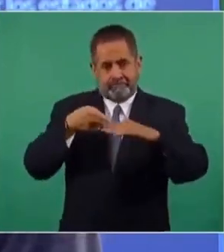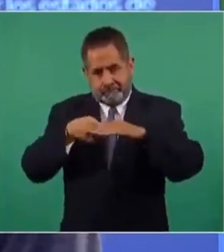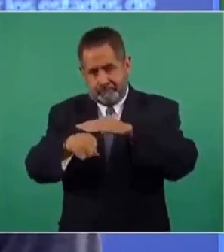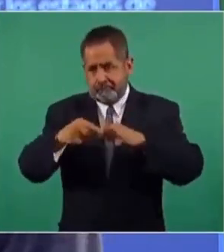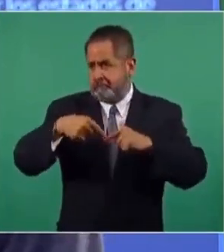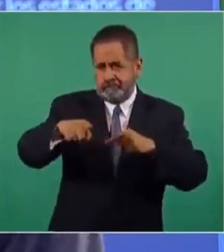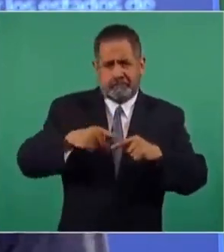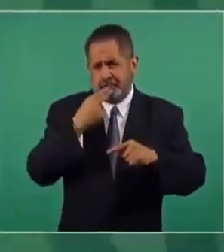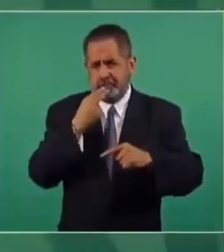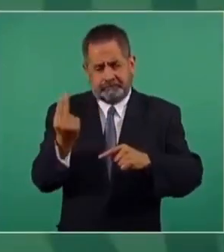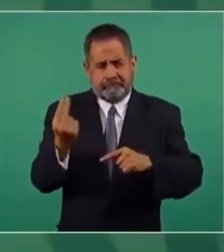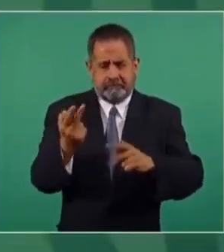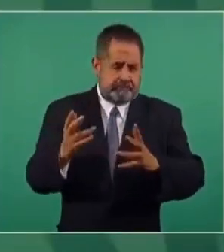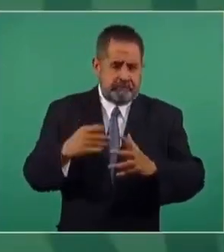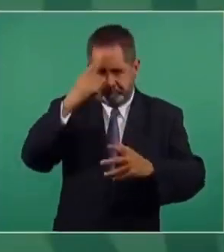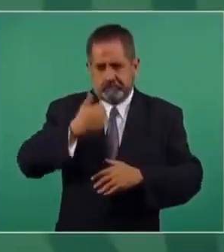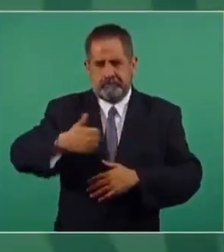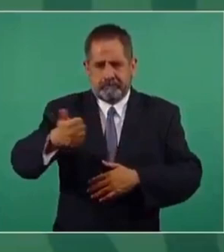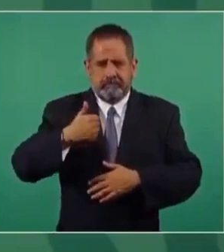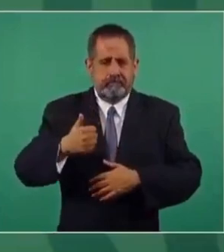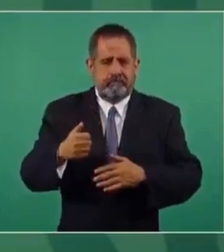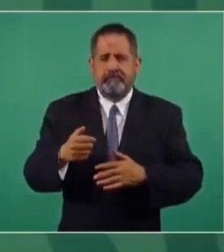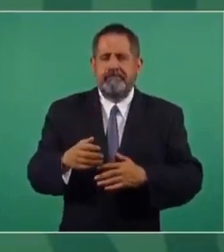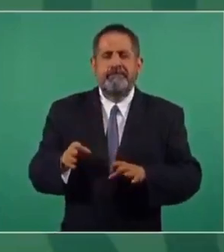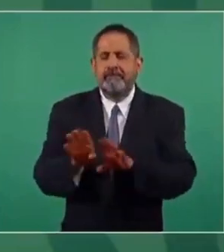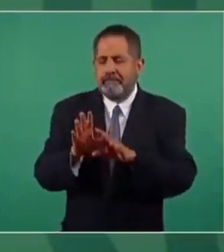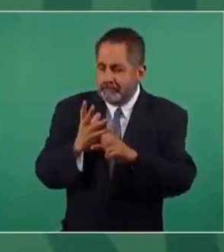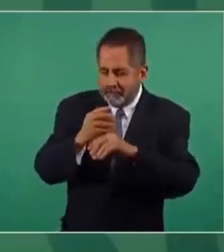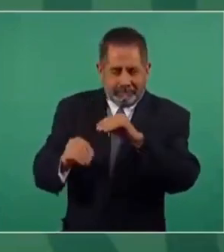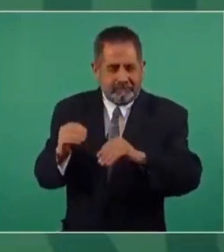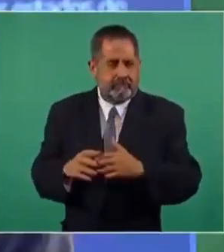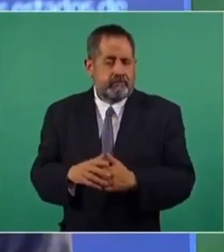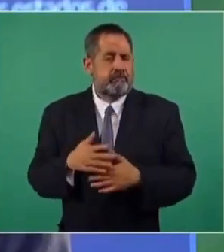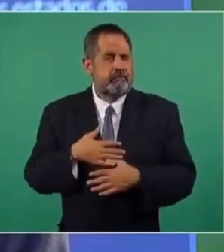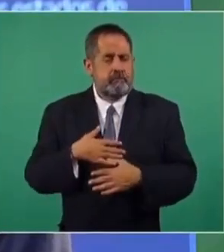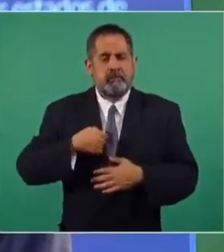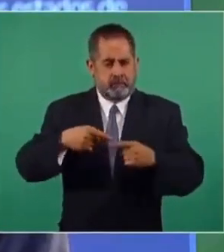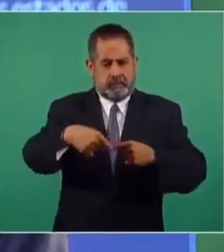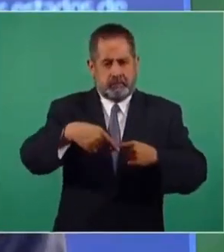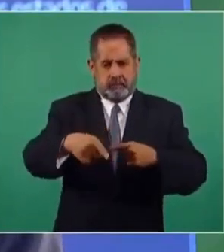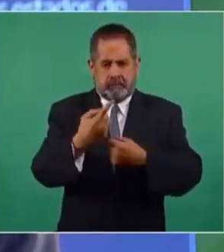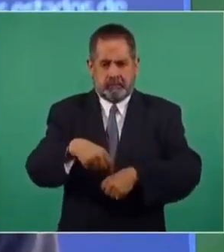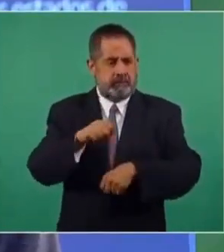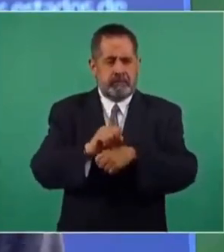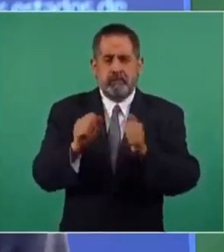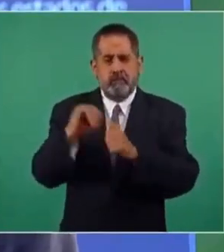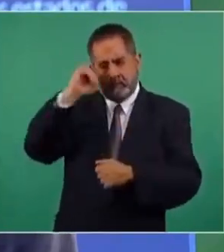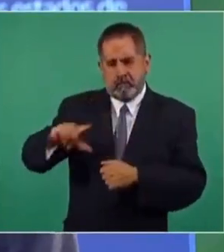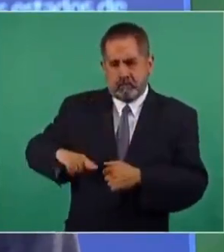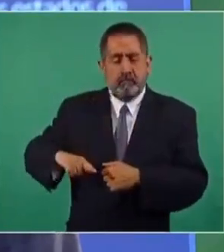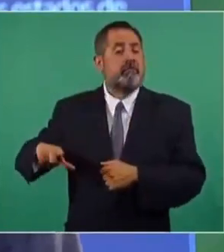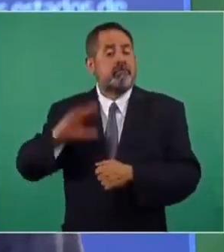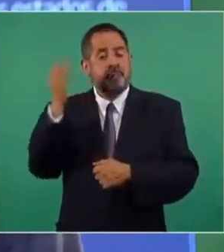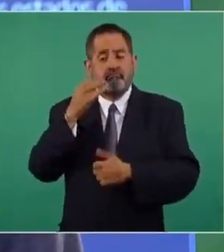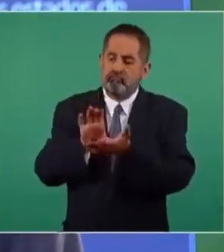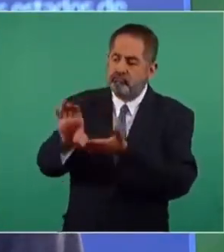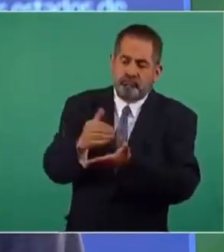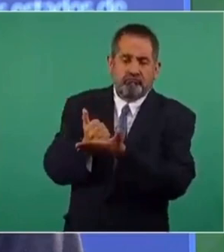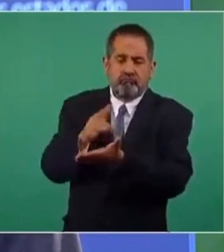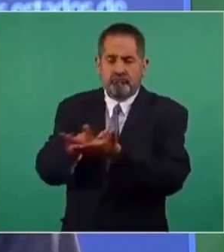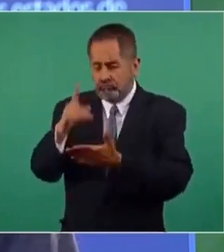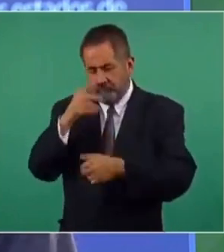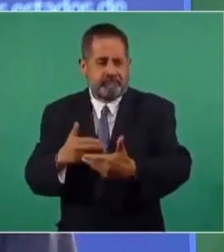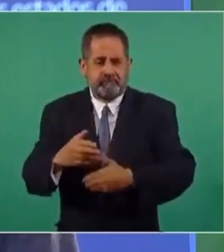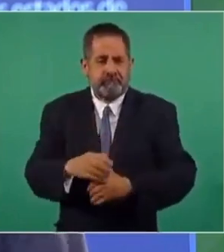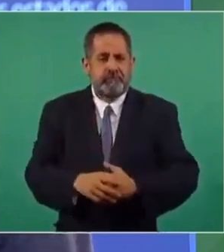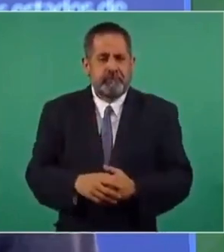de transporte, que voy a tener esta semana una reunión con la jefa de gobierno porque el gobierno federal va a ayudar para